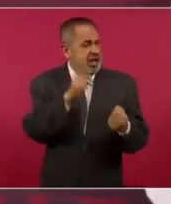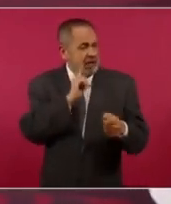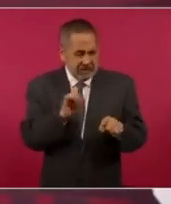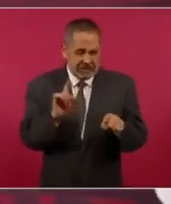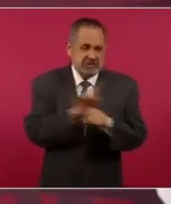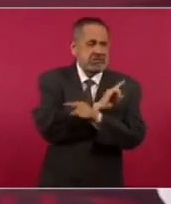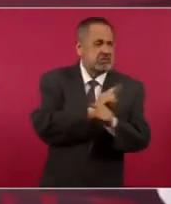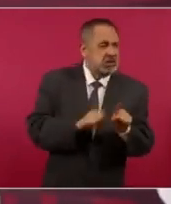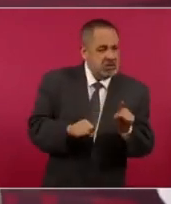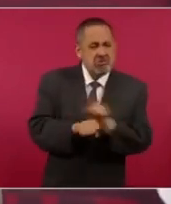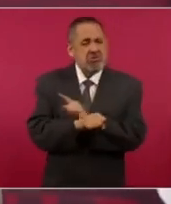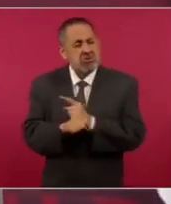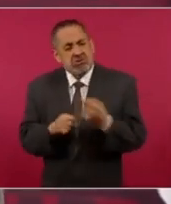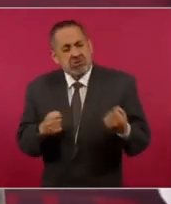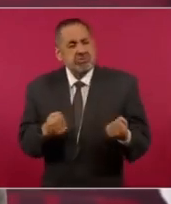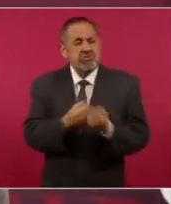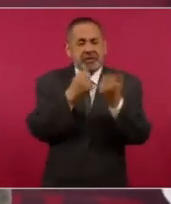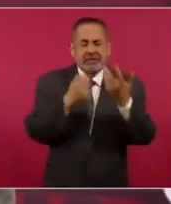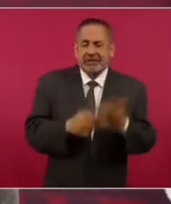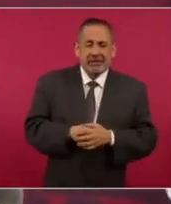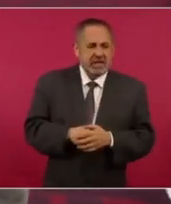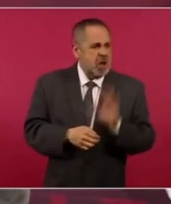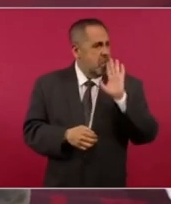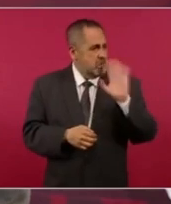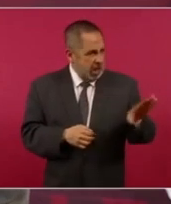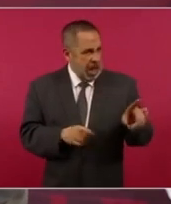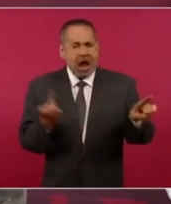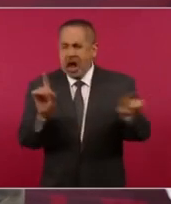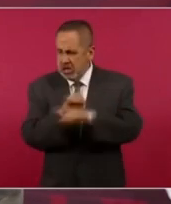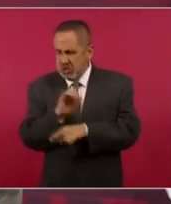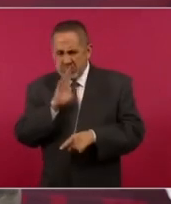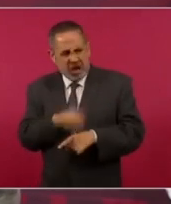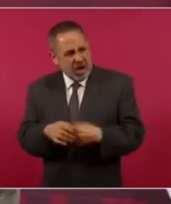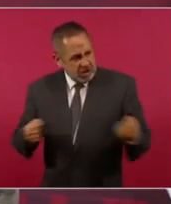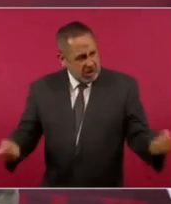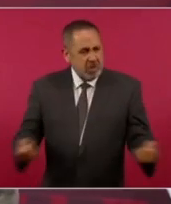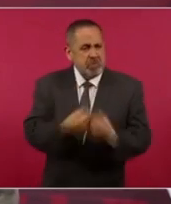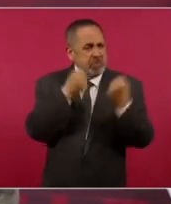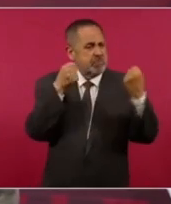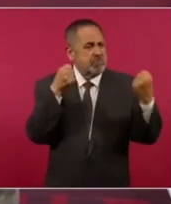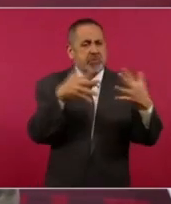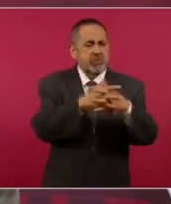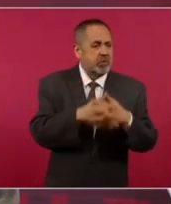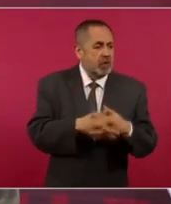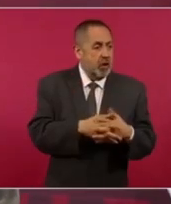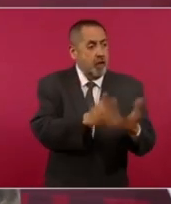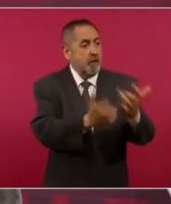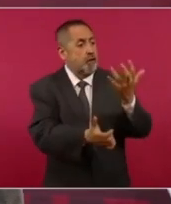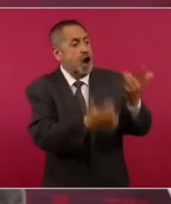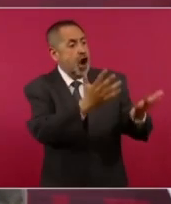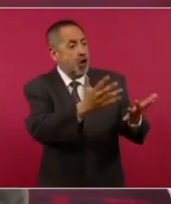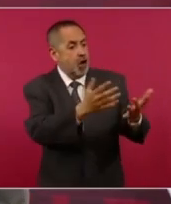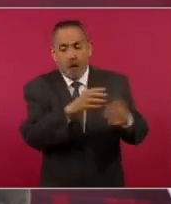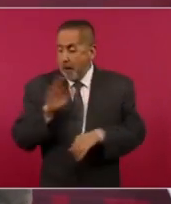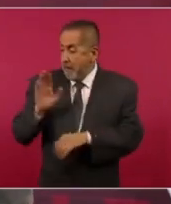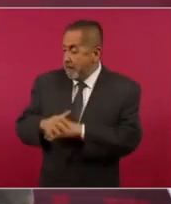de querer enfrentar el mal con el mal, de querer apagar el fuego con el fuego,